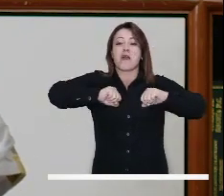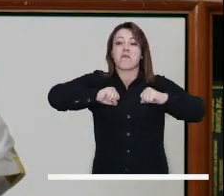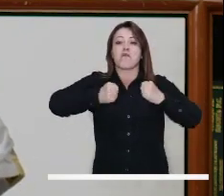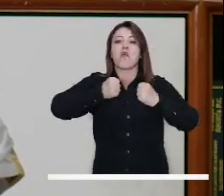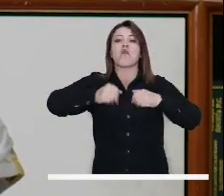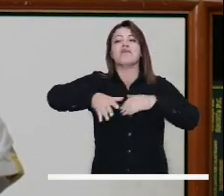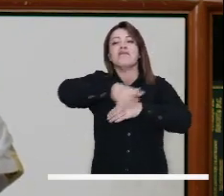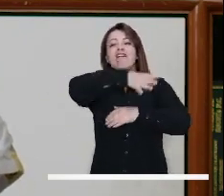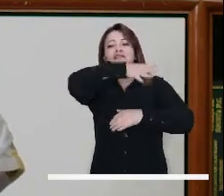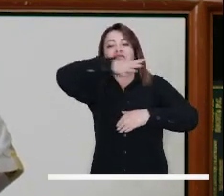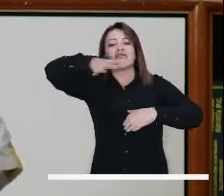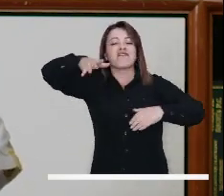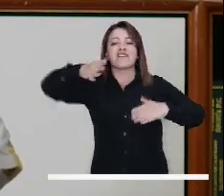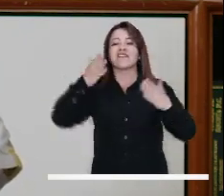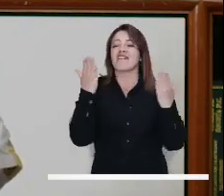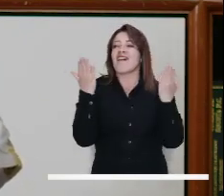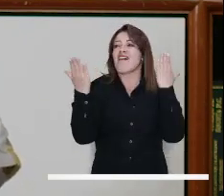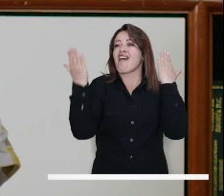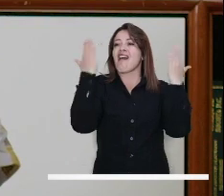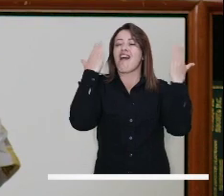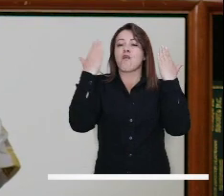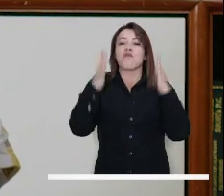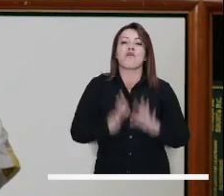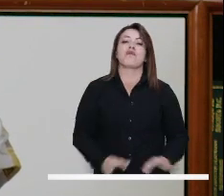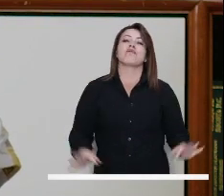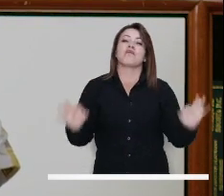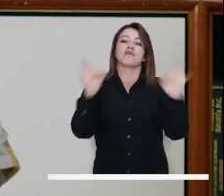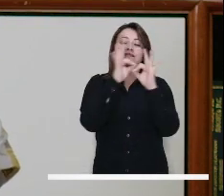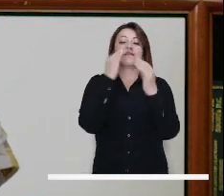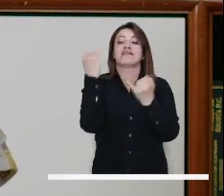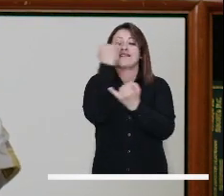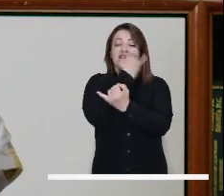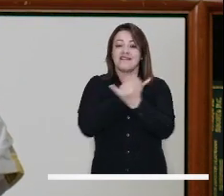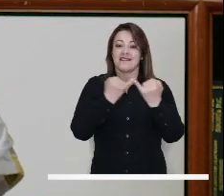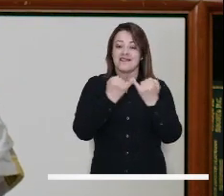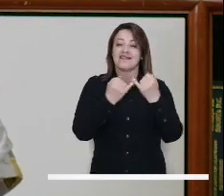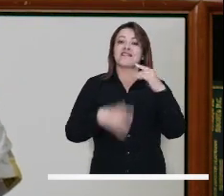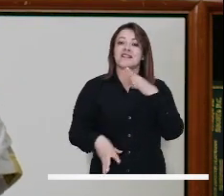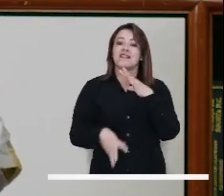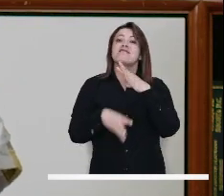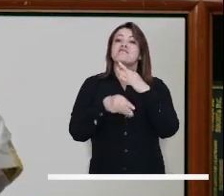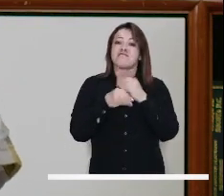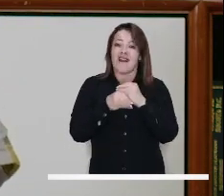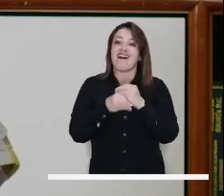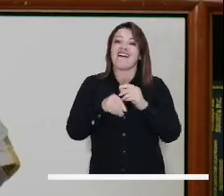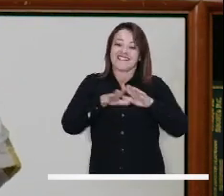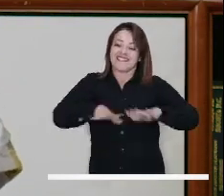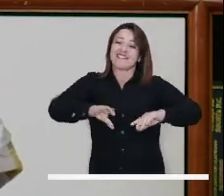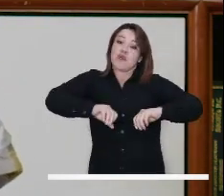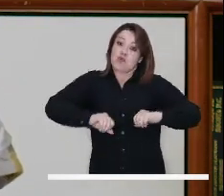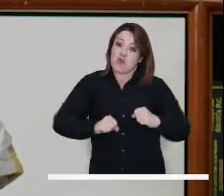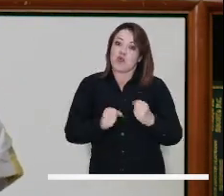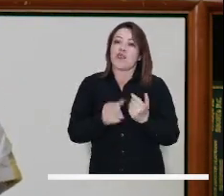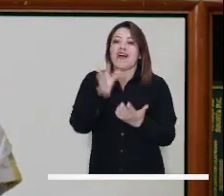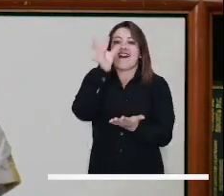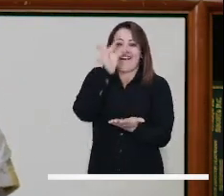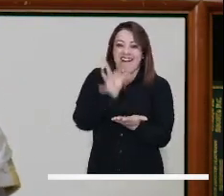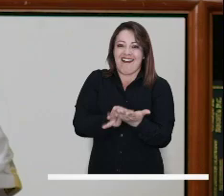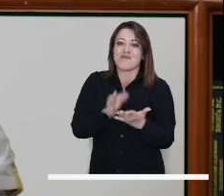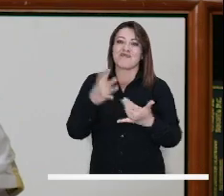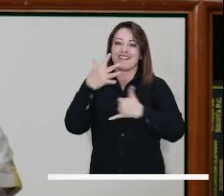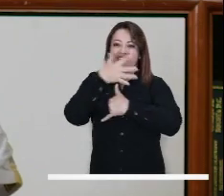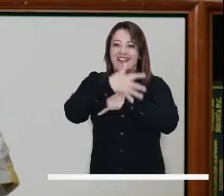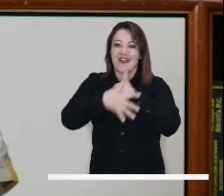Bogotá rural, también es un potencial muy importante. además, pues además estamos en la capital del país,